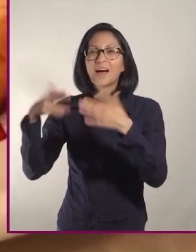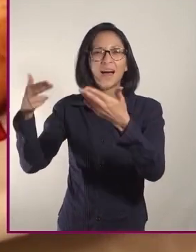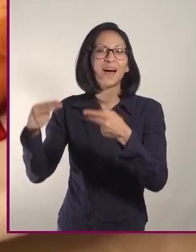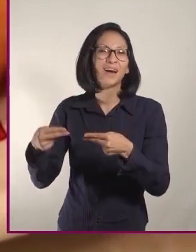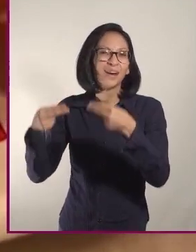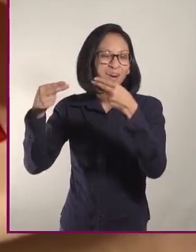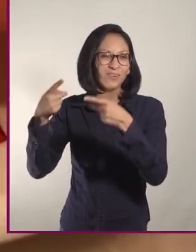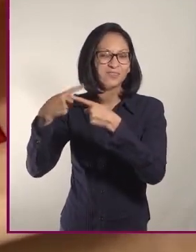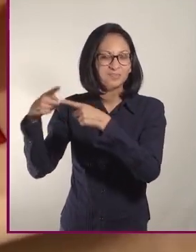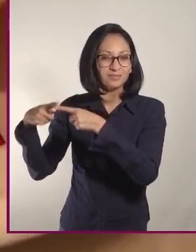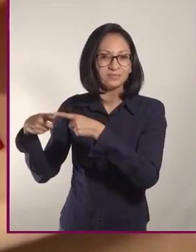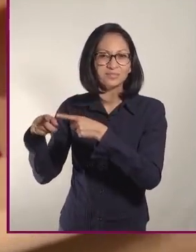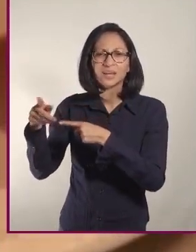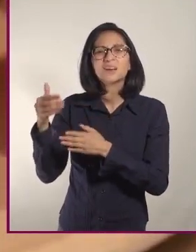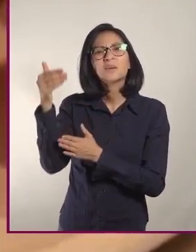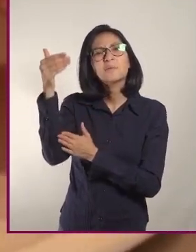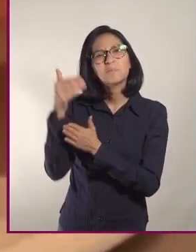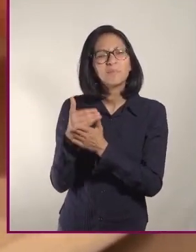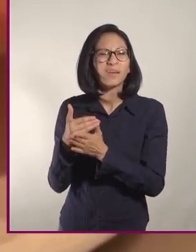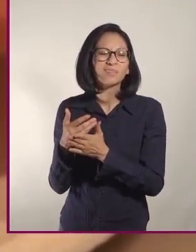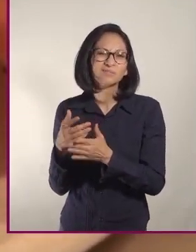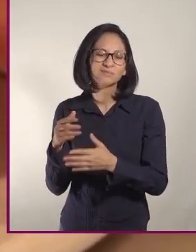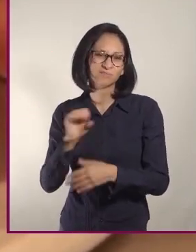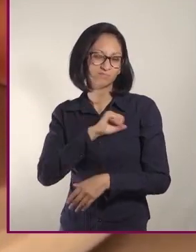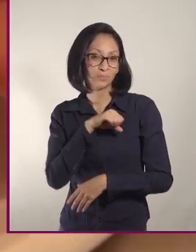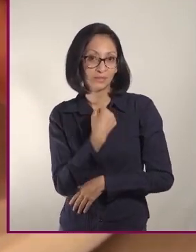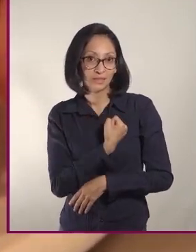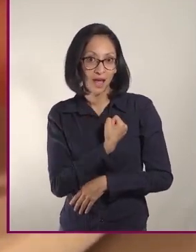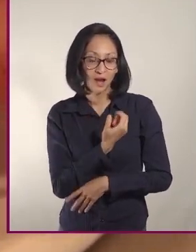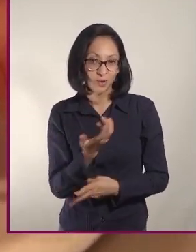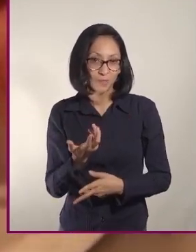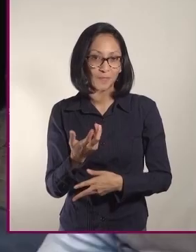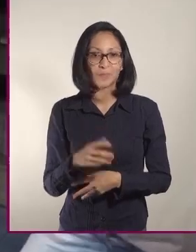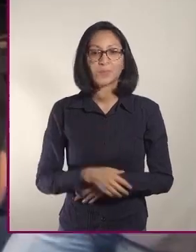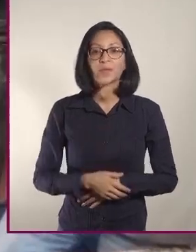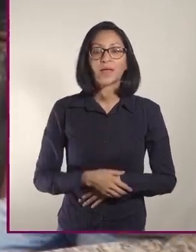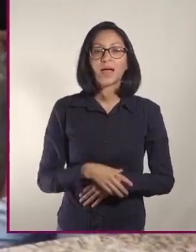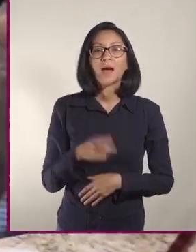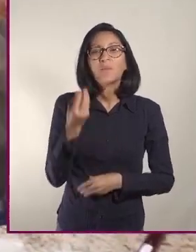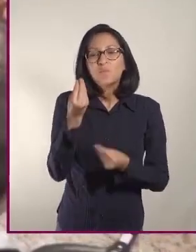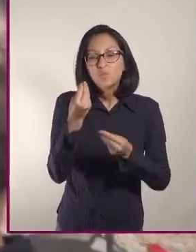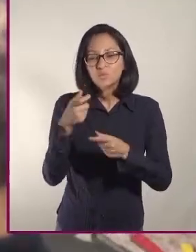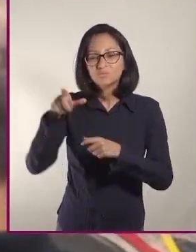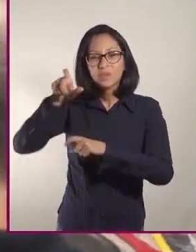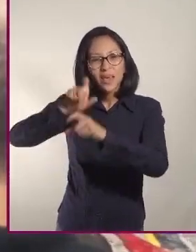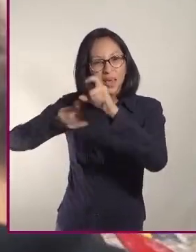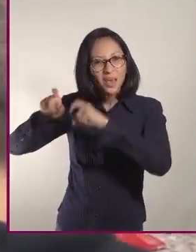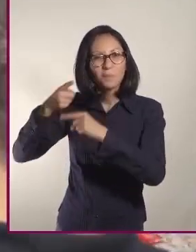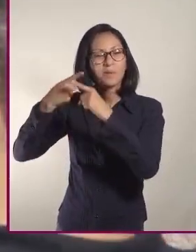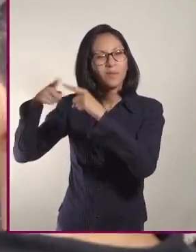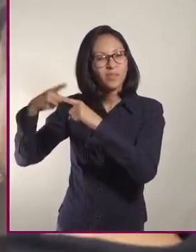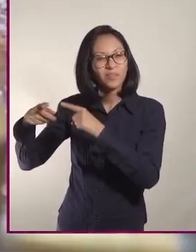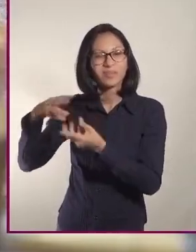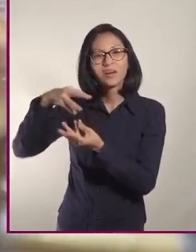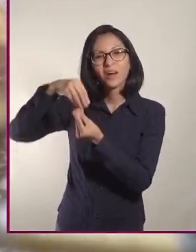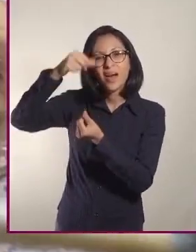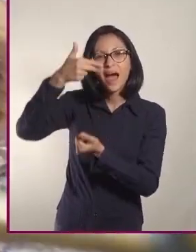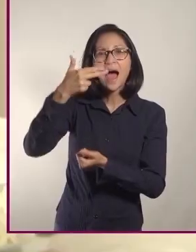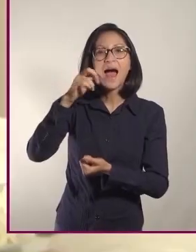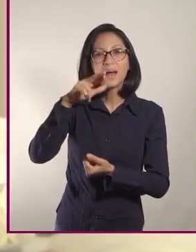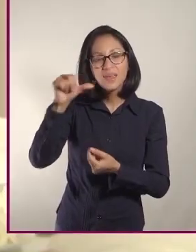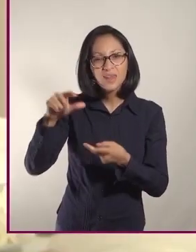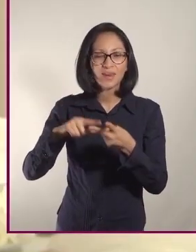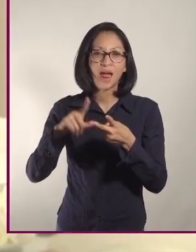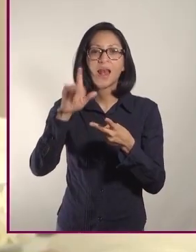originales. La calidad alimenticia se desplomó con la industrialización de los ingredientes como harinas y levaduras.